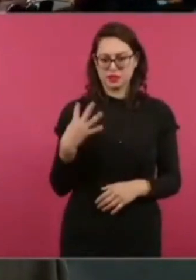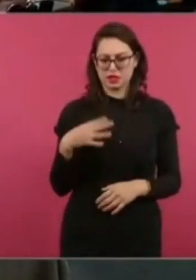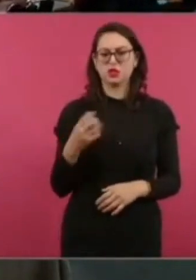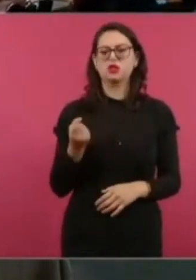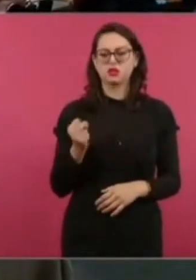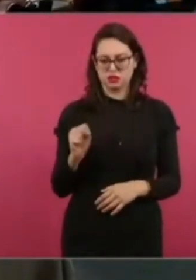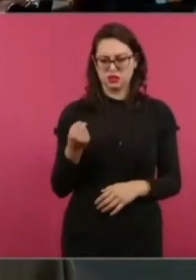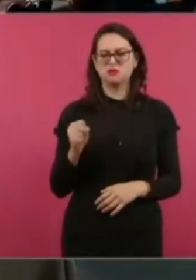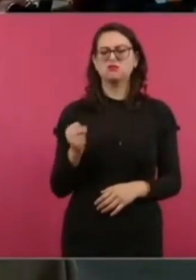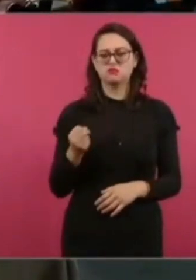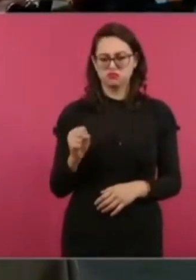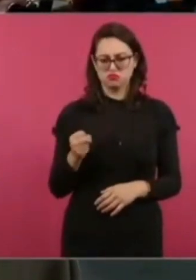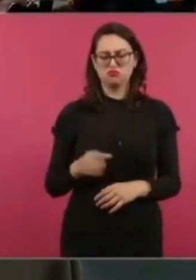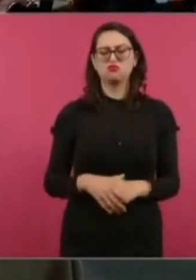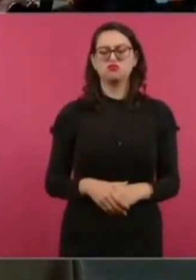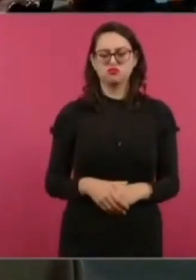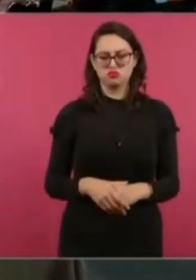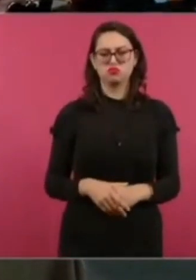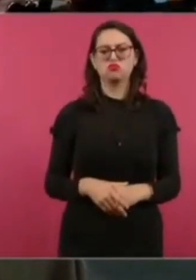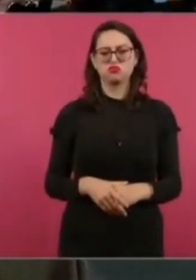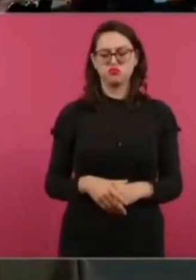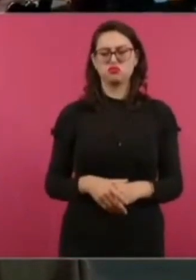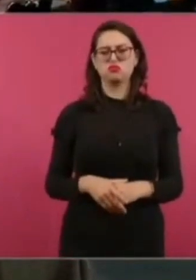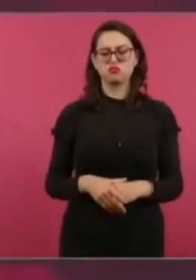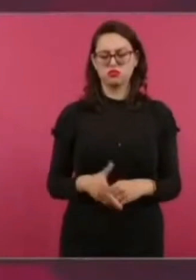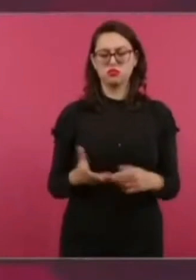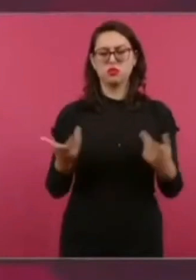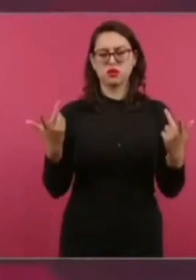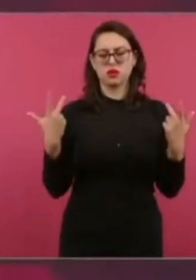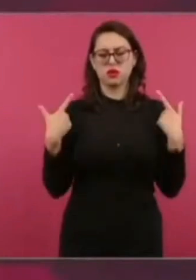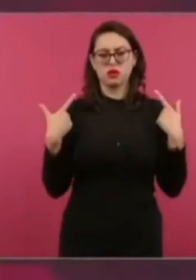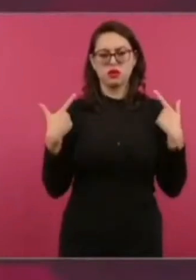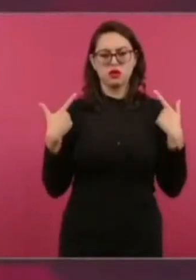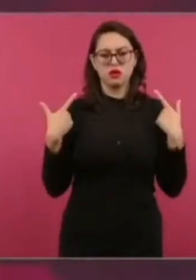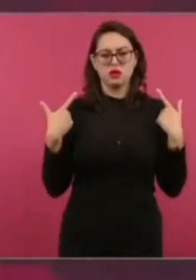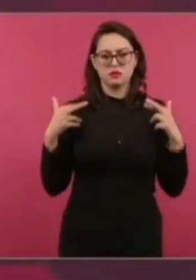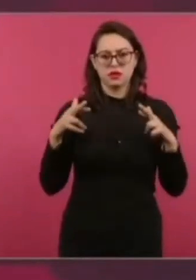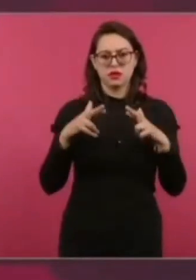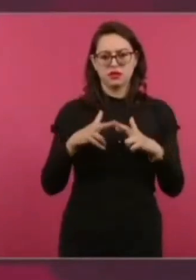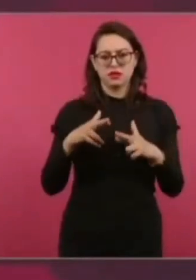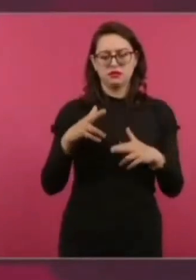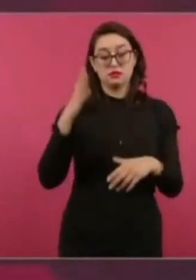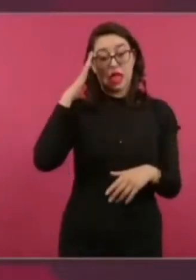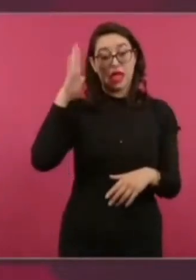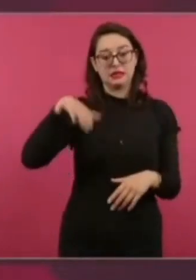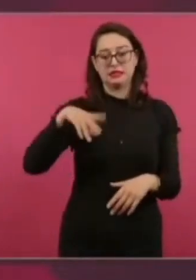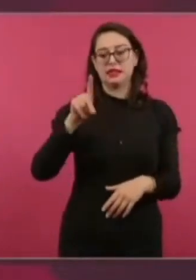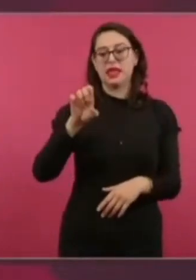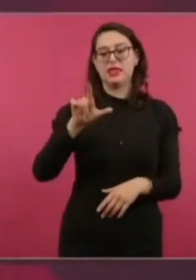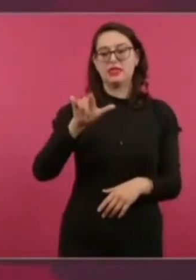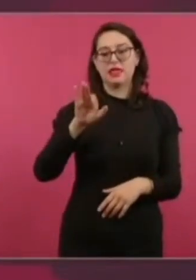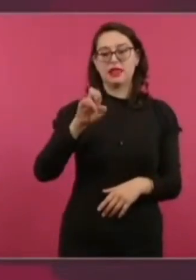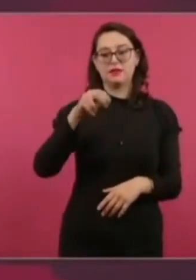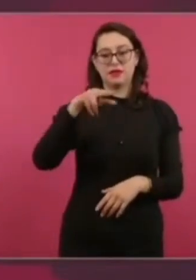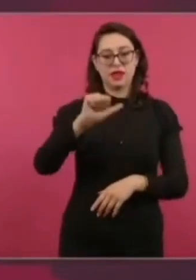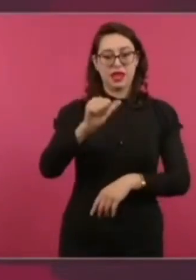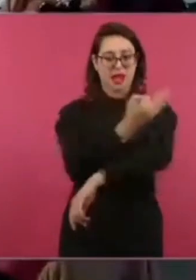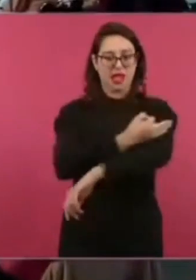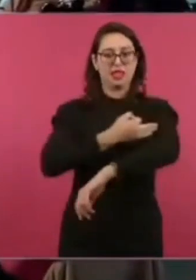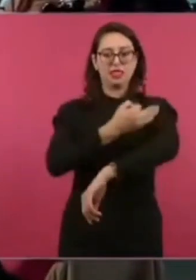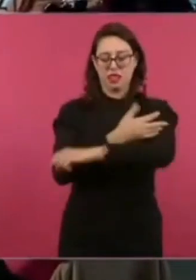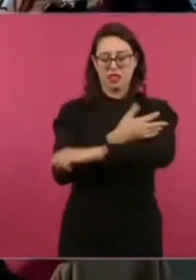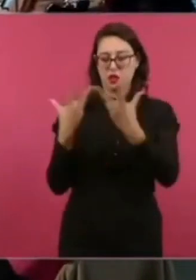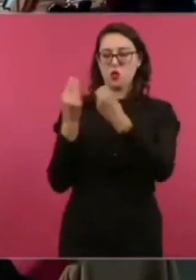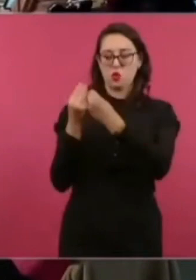voy a estar con la maestra Delfina, 14 por la tarde. Y